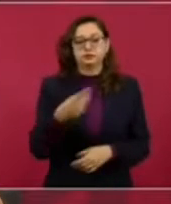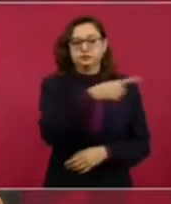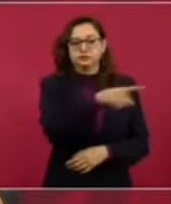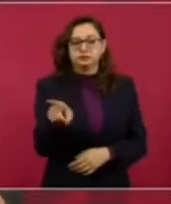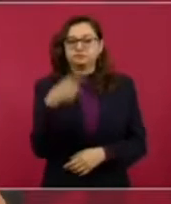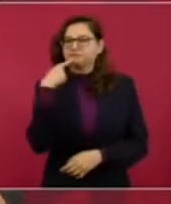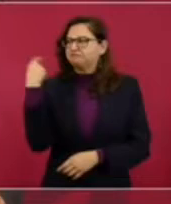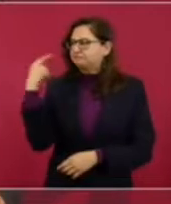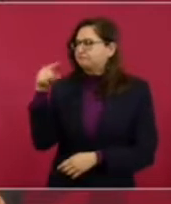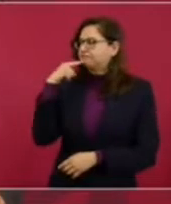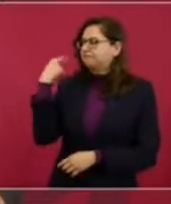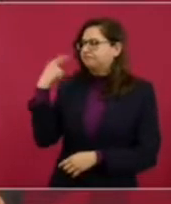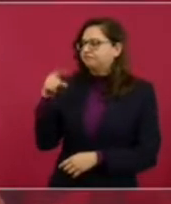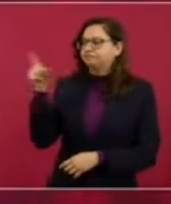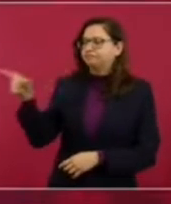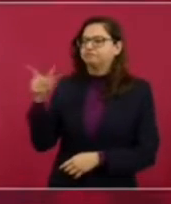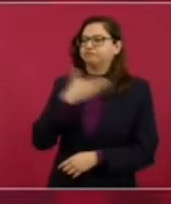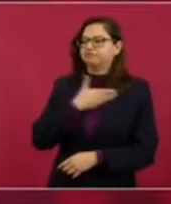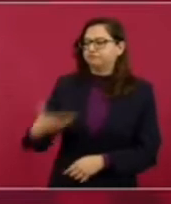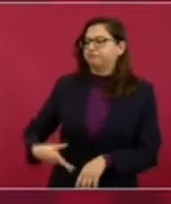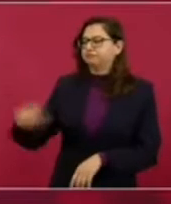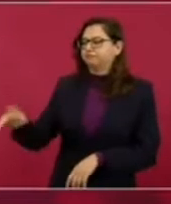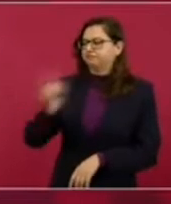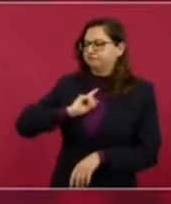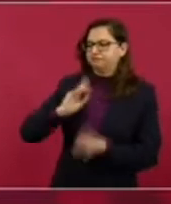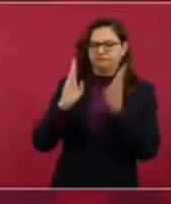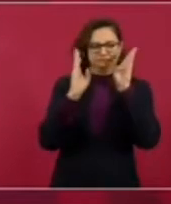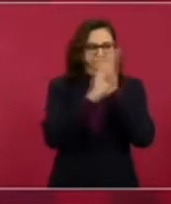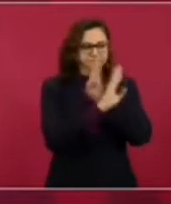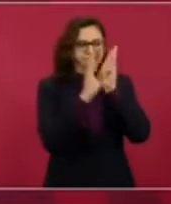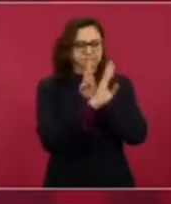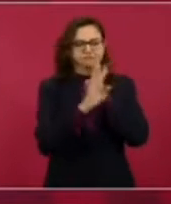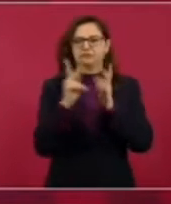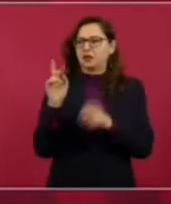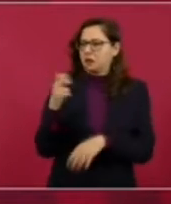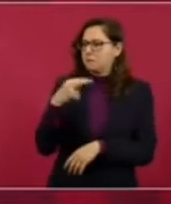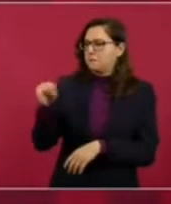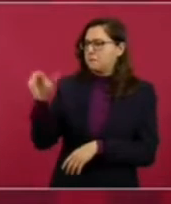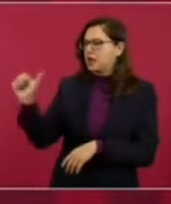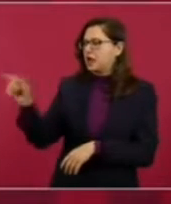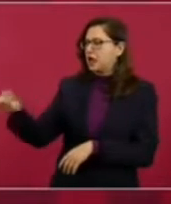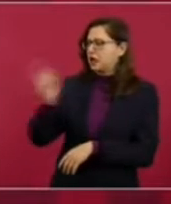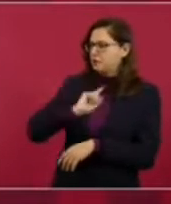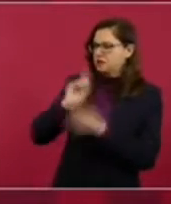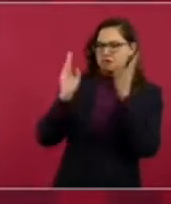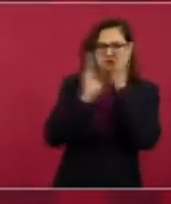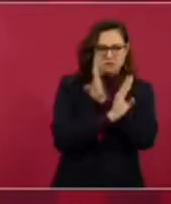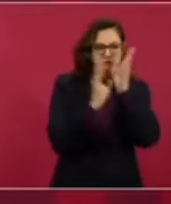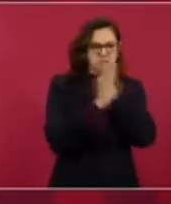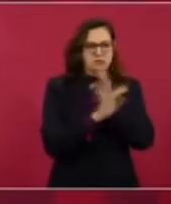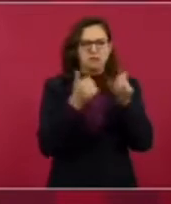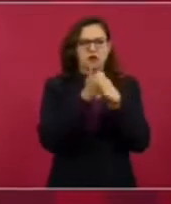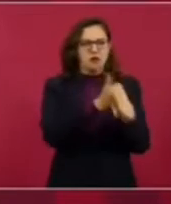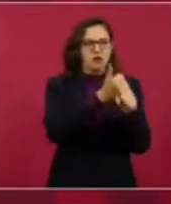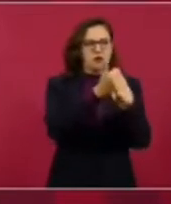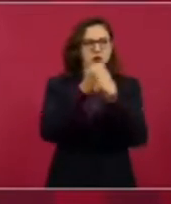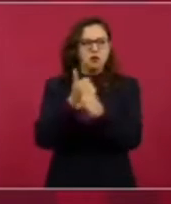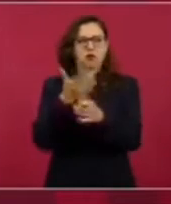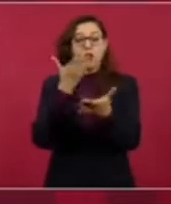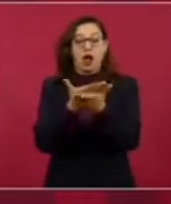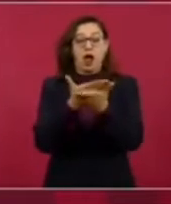de que los espiaban son los que están llevando a cabo toda esa labor.